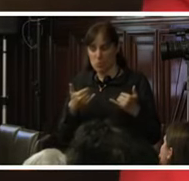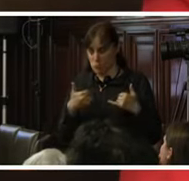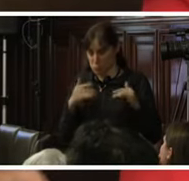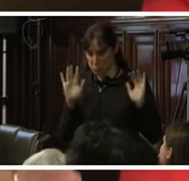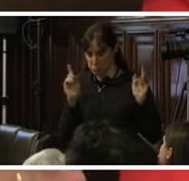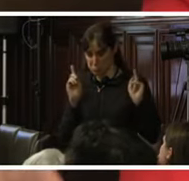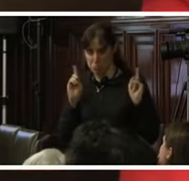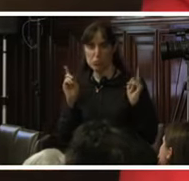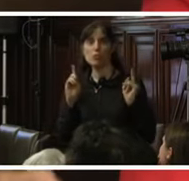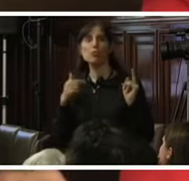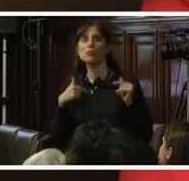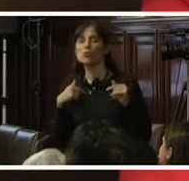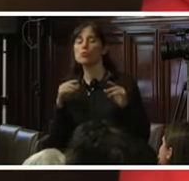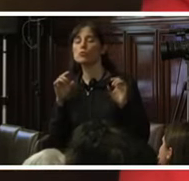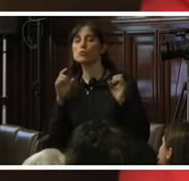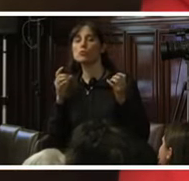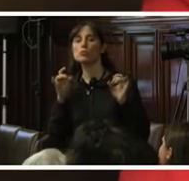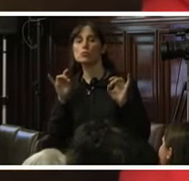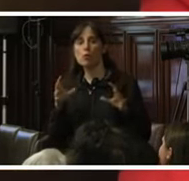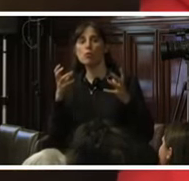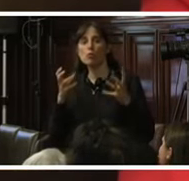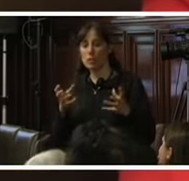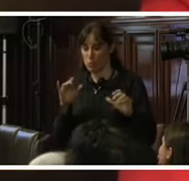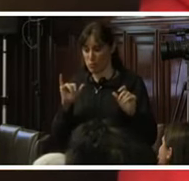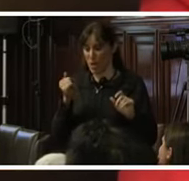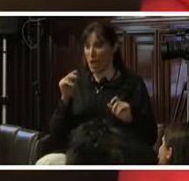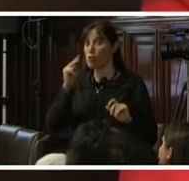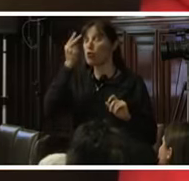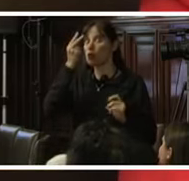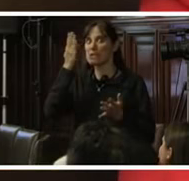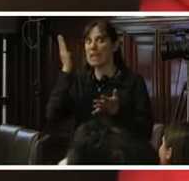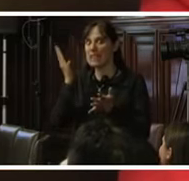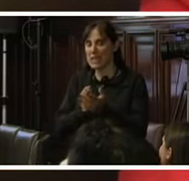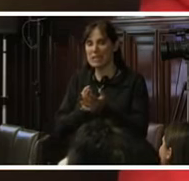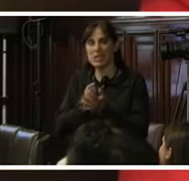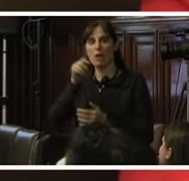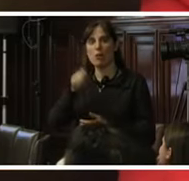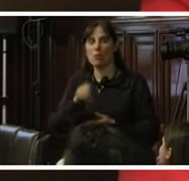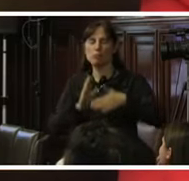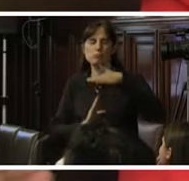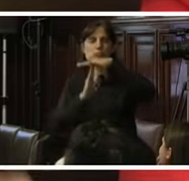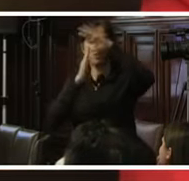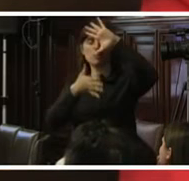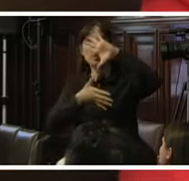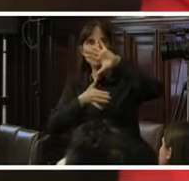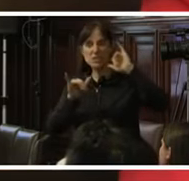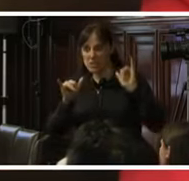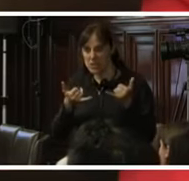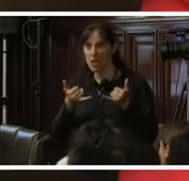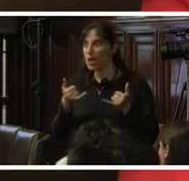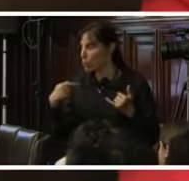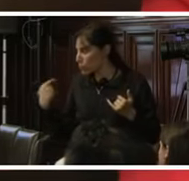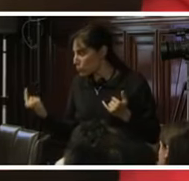hemos hecho es buscar asegurar el cumplimiento de dos sentencias de la Corte Interamericana por procesos iniciados por la Corte. Esa ha sido nuestra